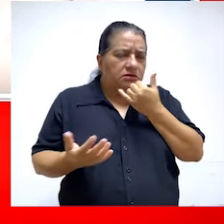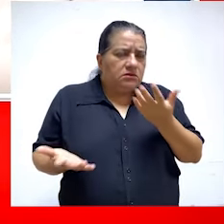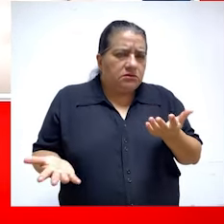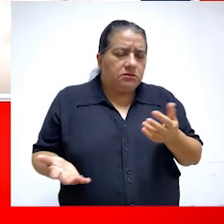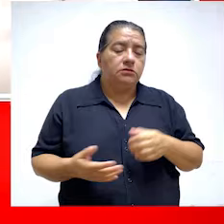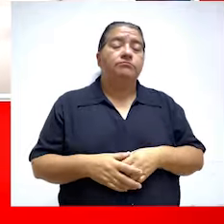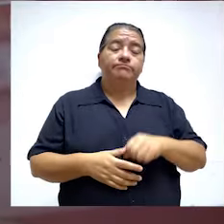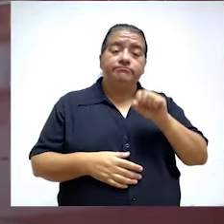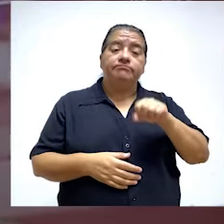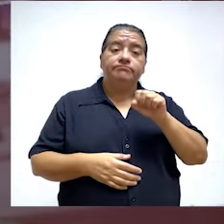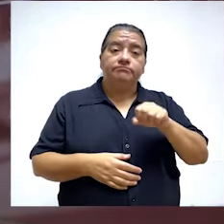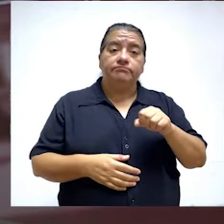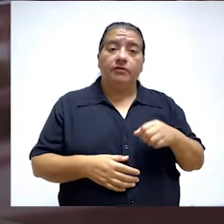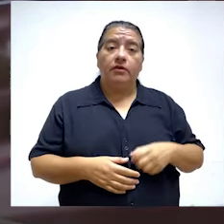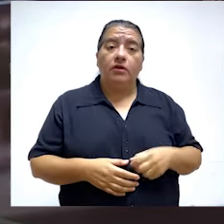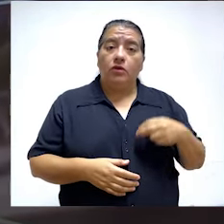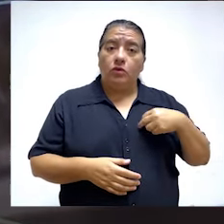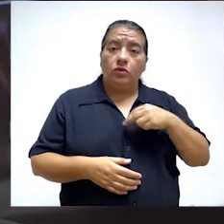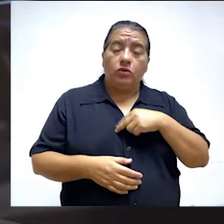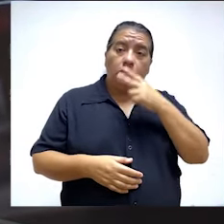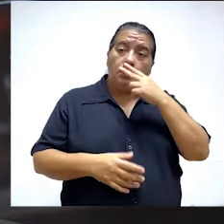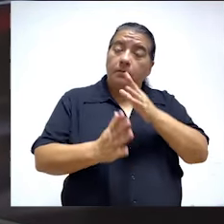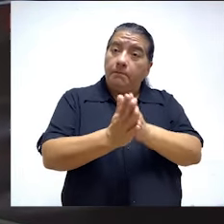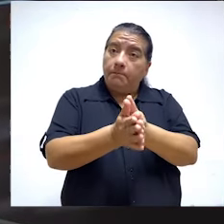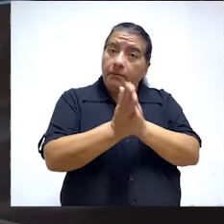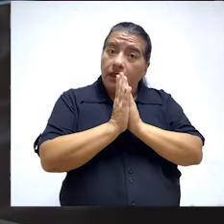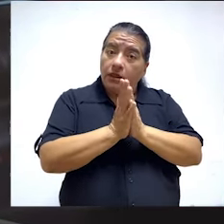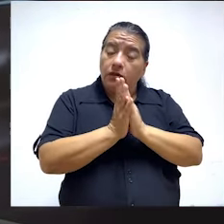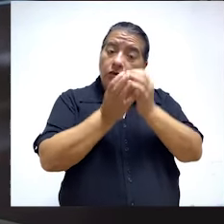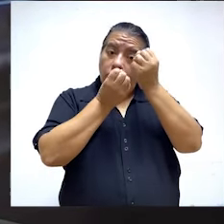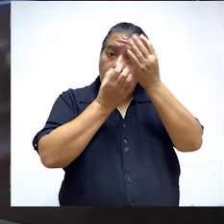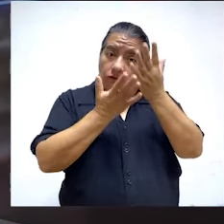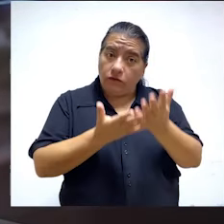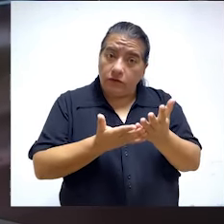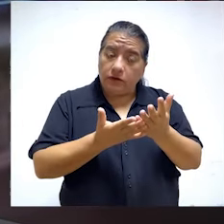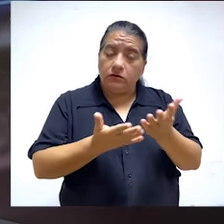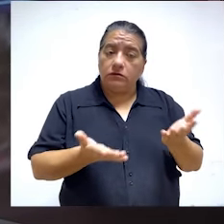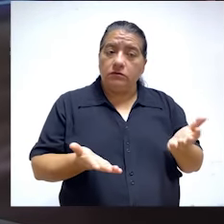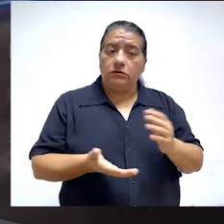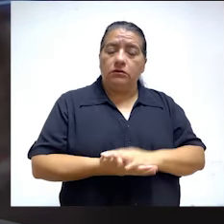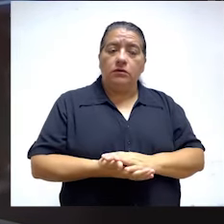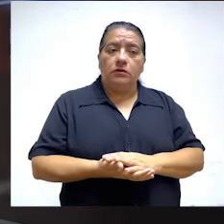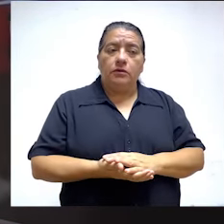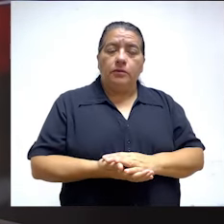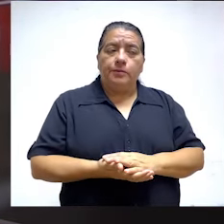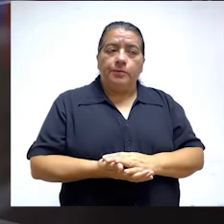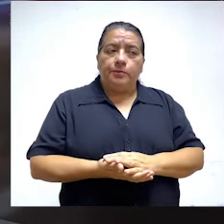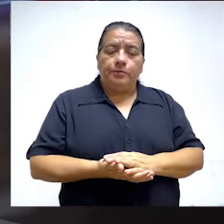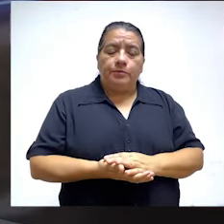este incumplimiento? Justamente nosotros hemos pedido información sobre